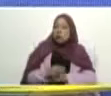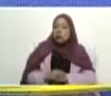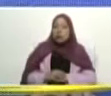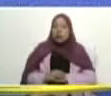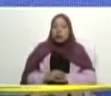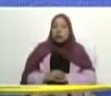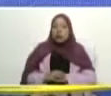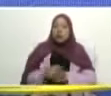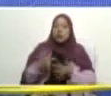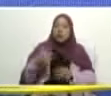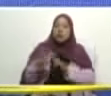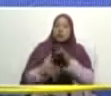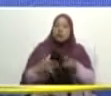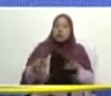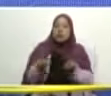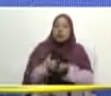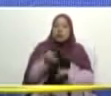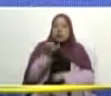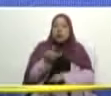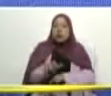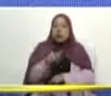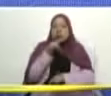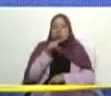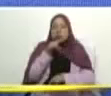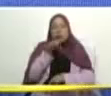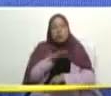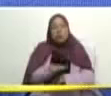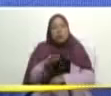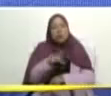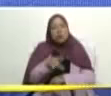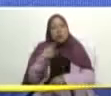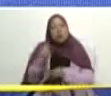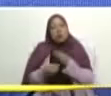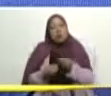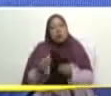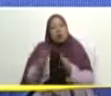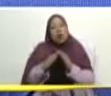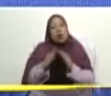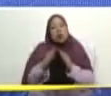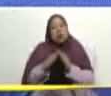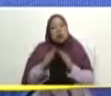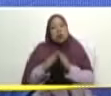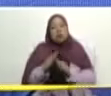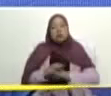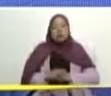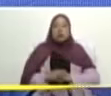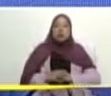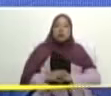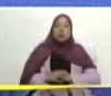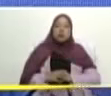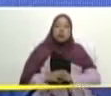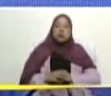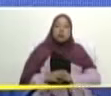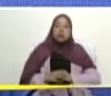la inercia criminal pues el burocratismo eso es lo que hay voy por la casa ¿por qué? ya se cumplió la ley